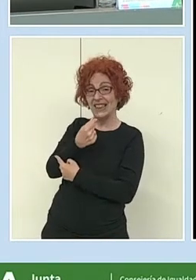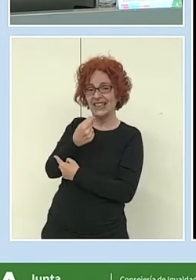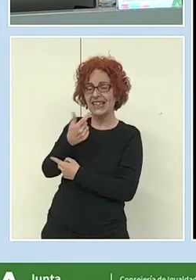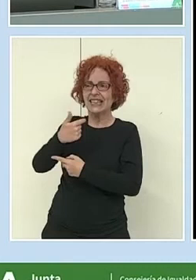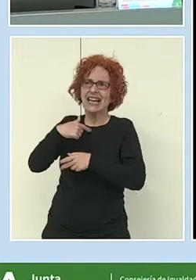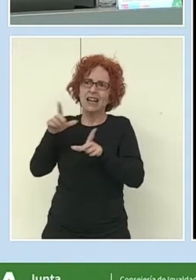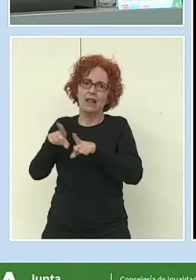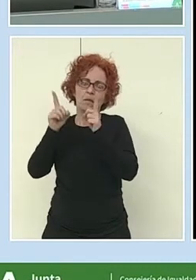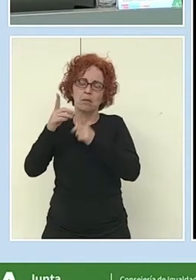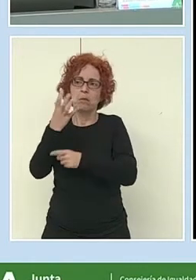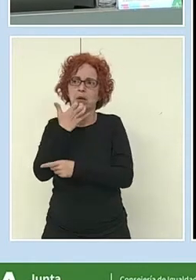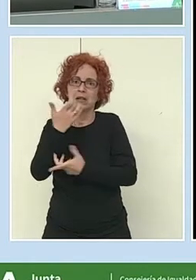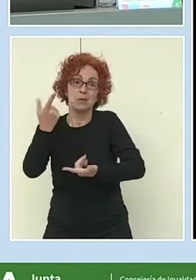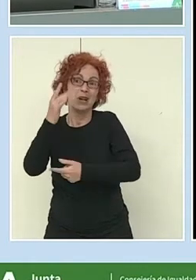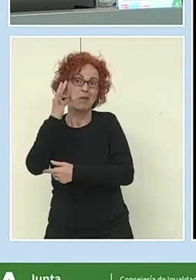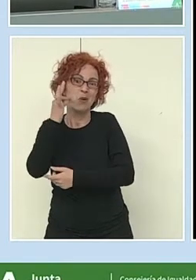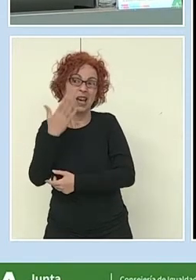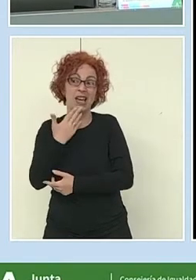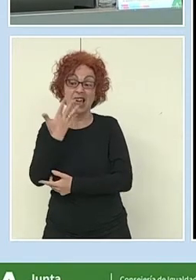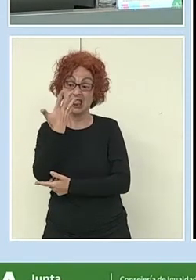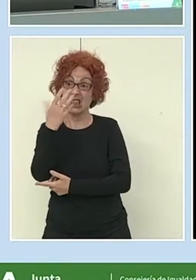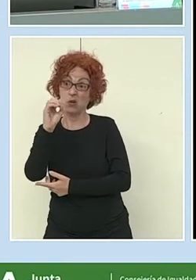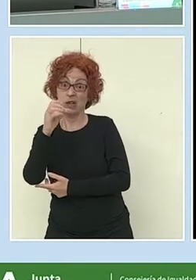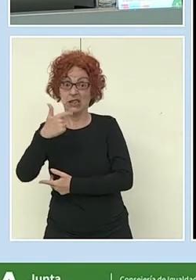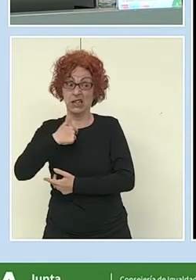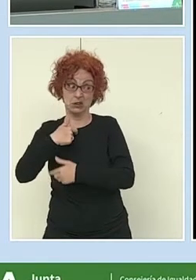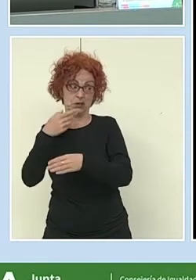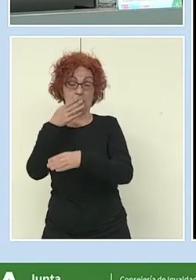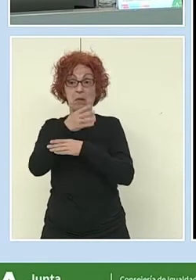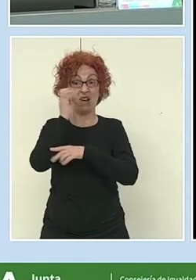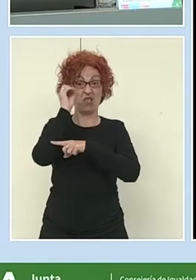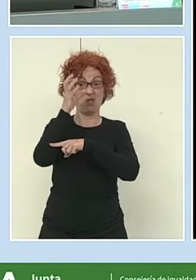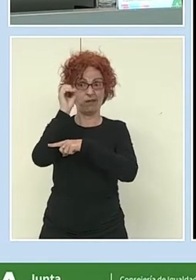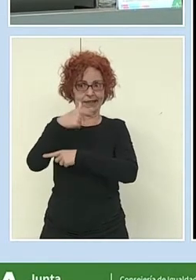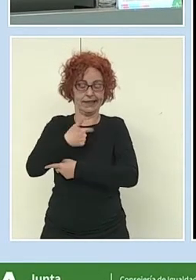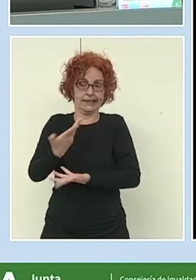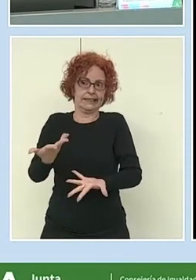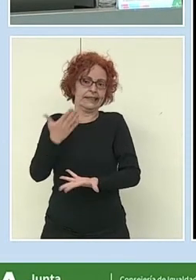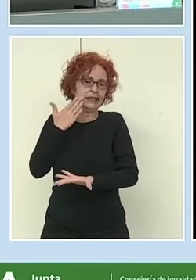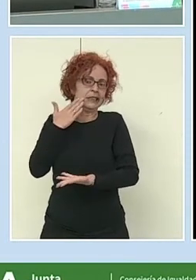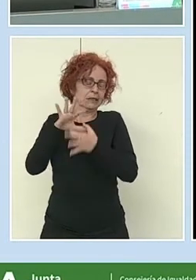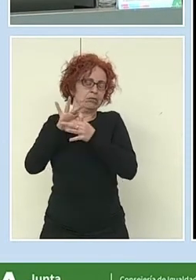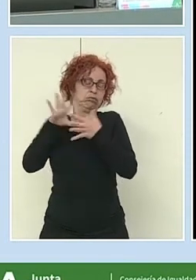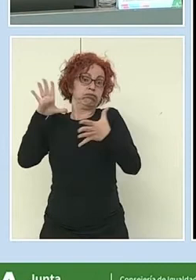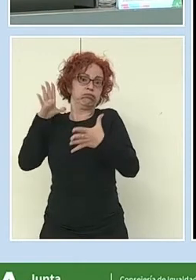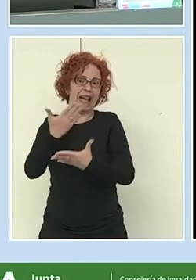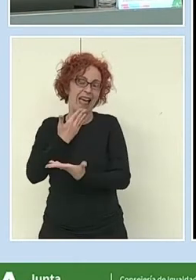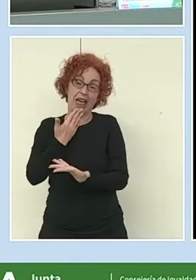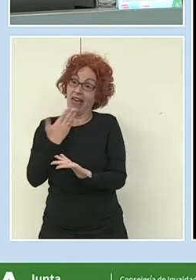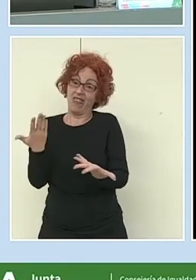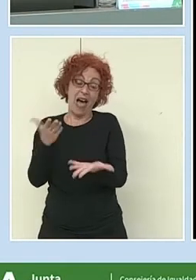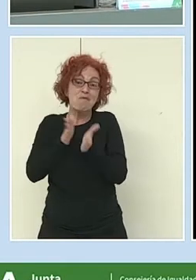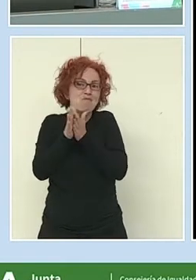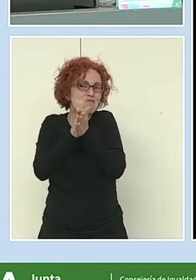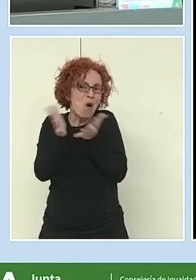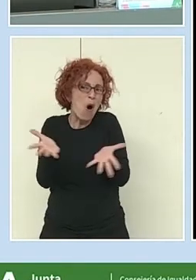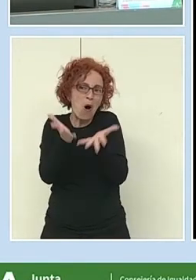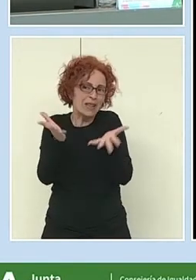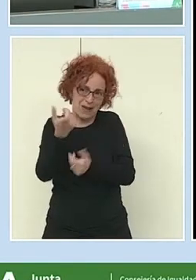cuántos años que, por ejemplo, yo, que tengo 50 años y que ya no empatizan conmigo ni… Ahora, yo sí con ellos y ellas, claro, pero